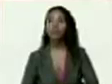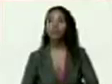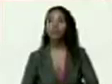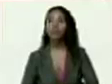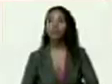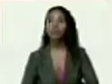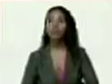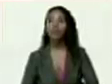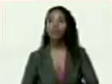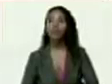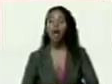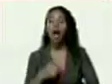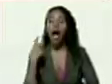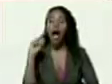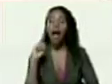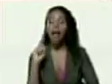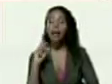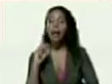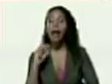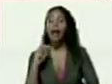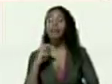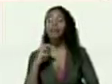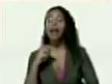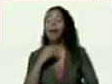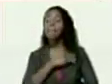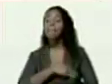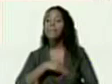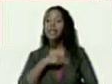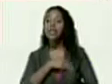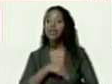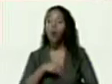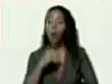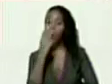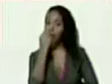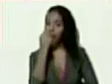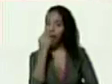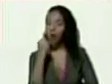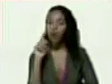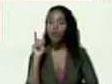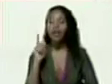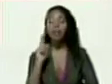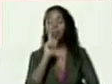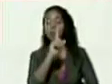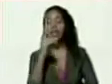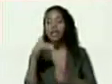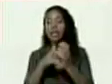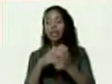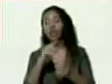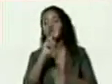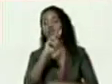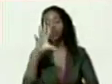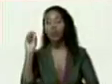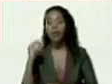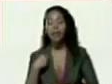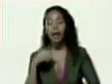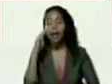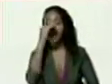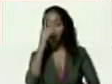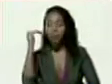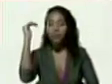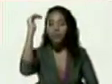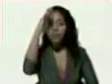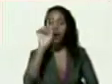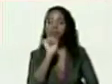José Gregorio Hernández que son 850 y tenemos adulto mayor que son 521